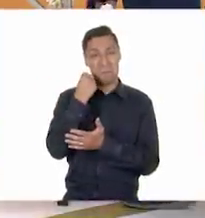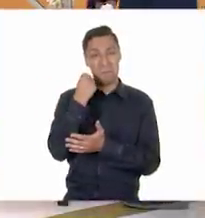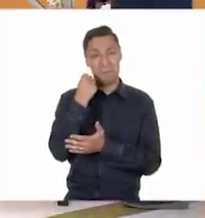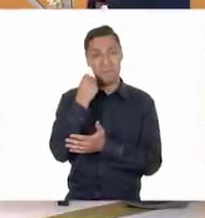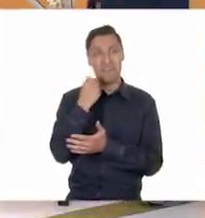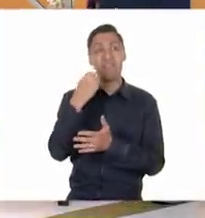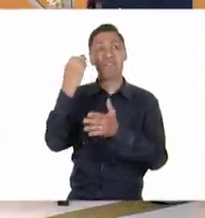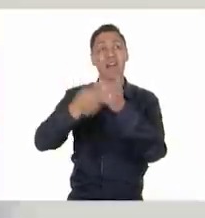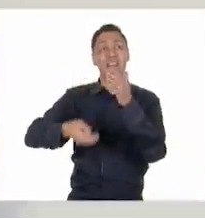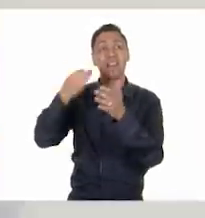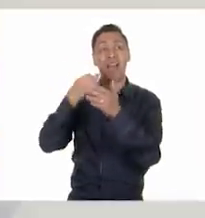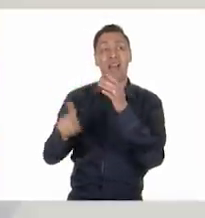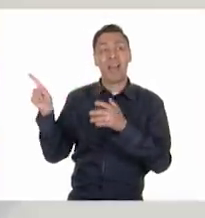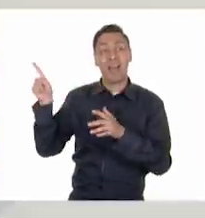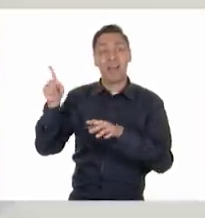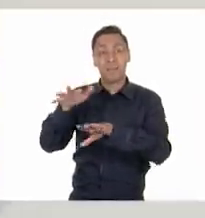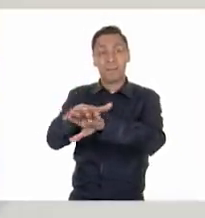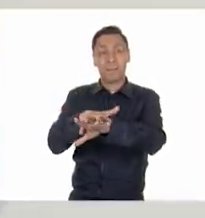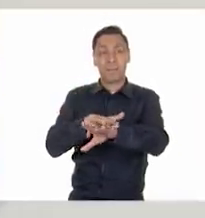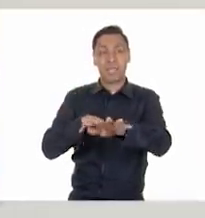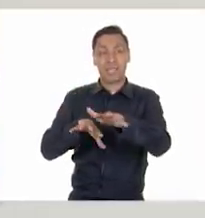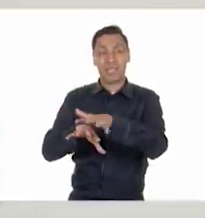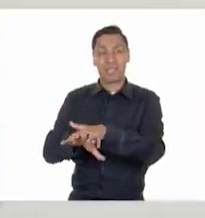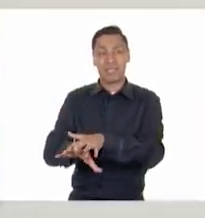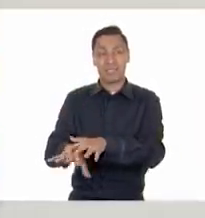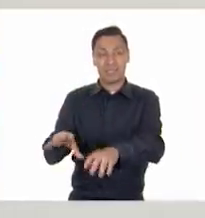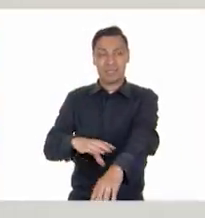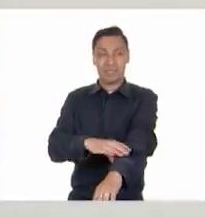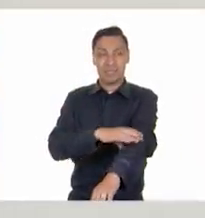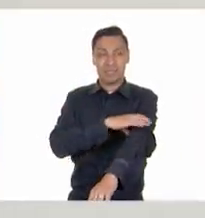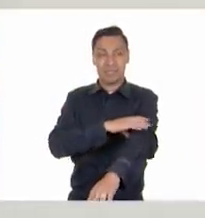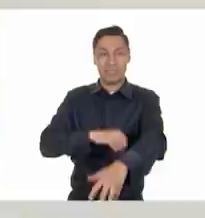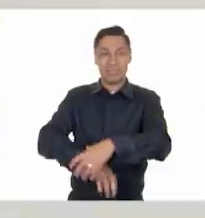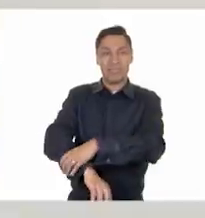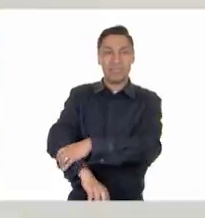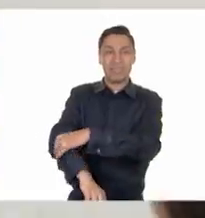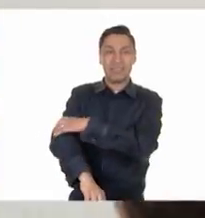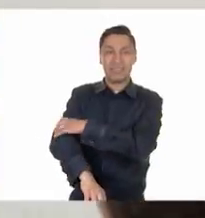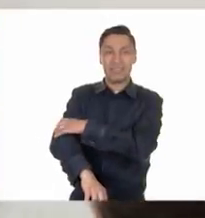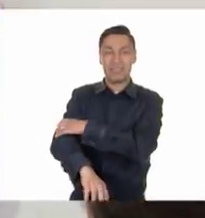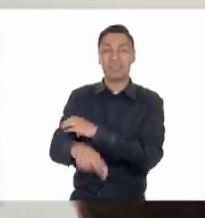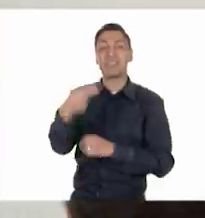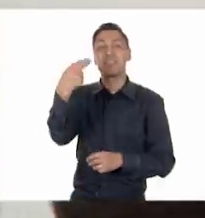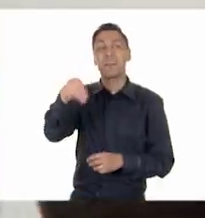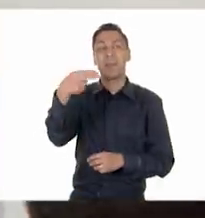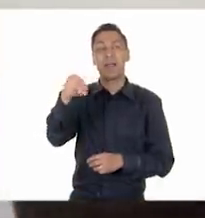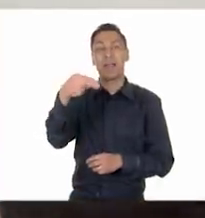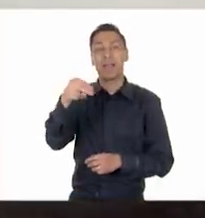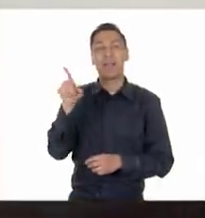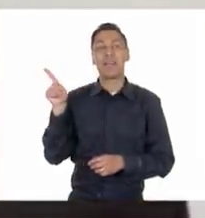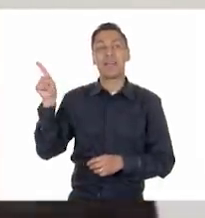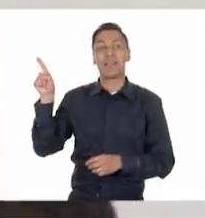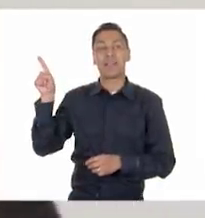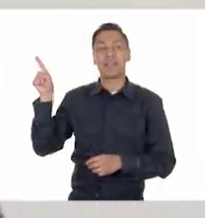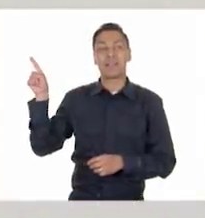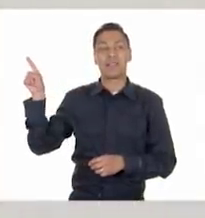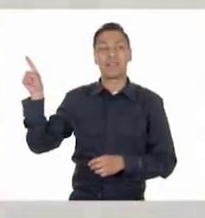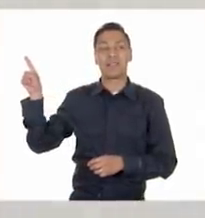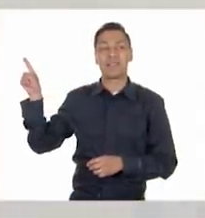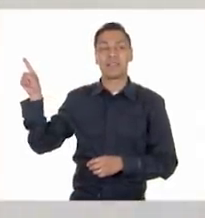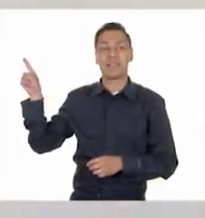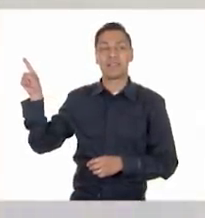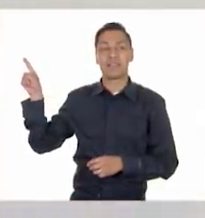es cierto. Te falta una pieza. Sí, todavía me falta una. pies de otro niño. ¿Qué se llama? ¿Cómo crees que se llama? Se